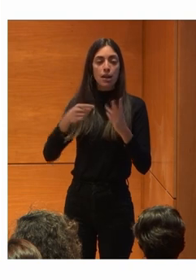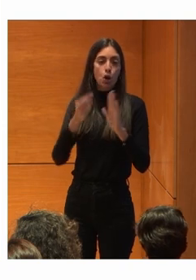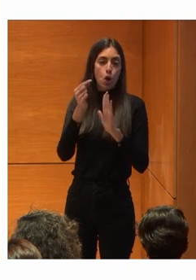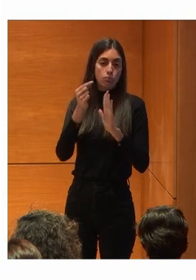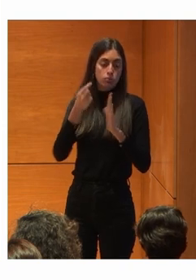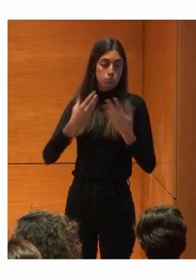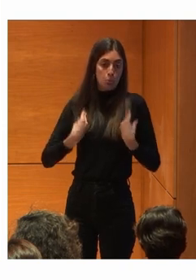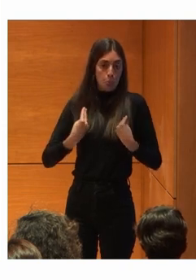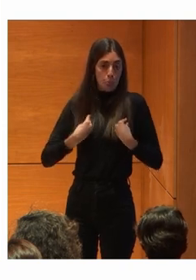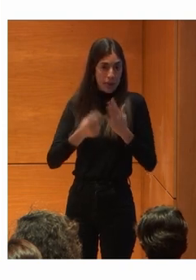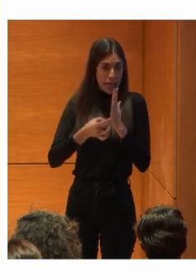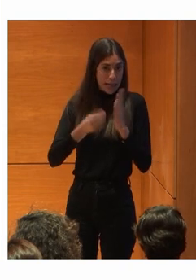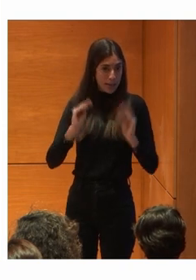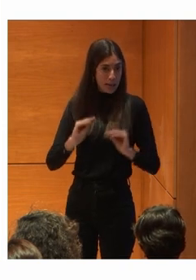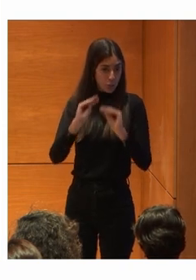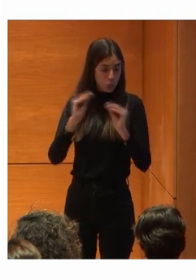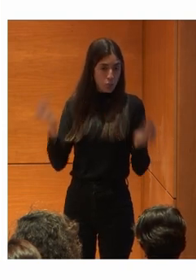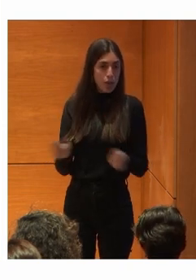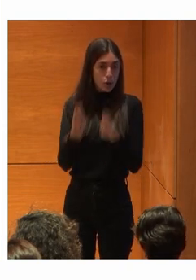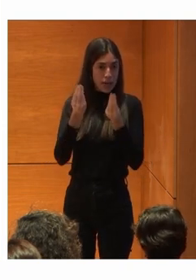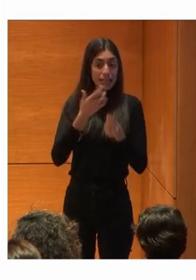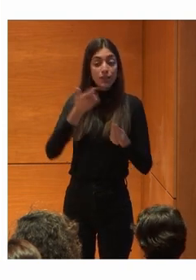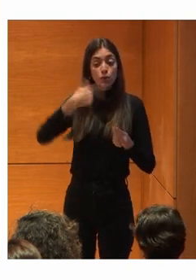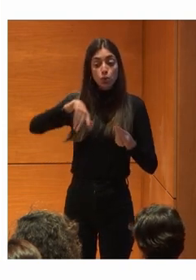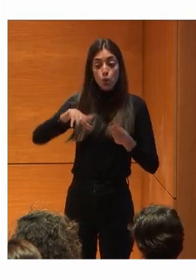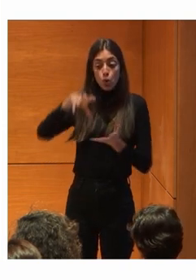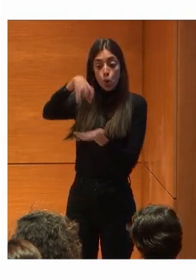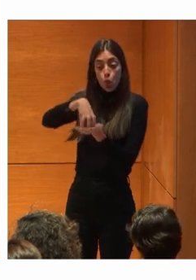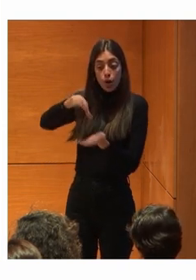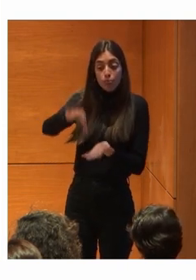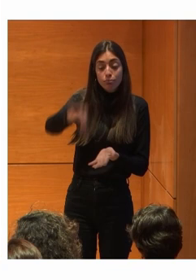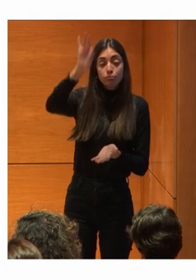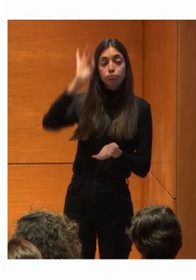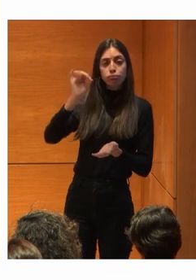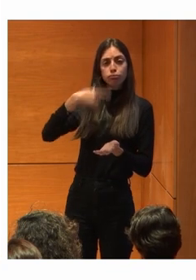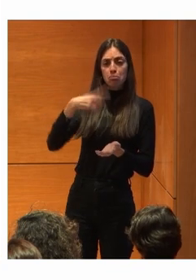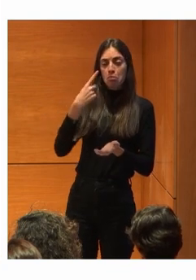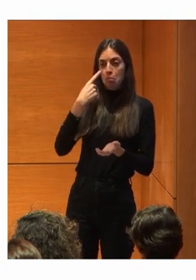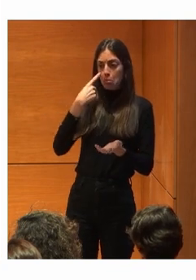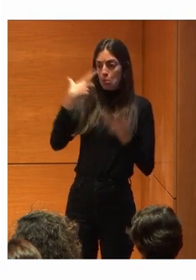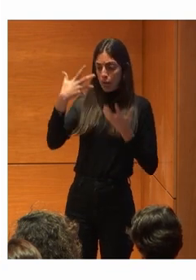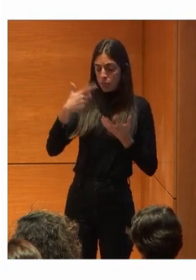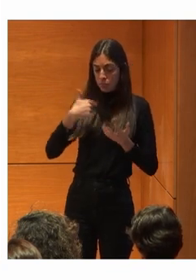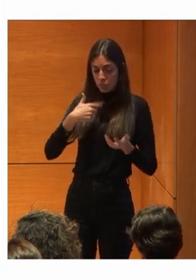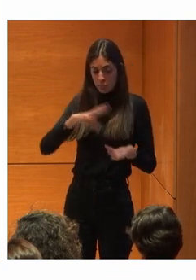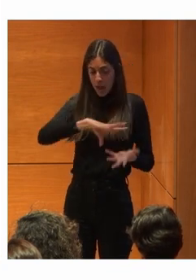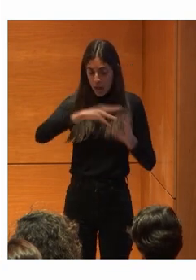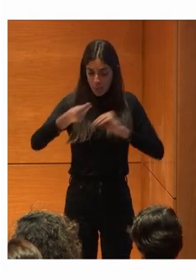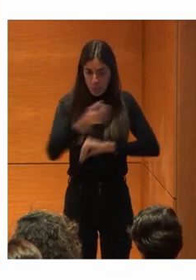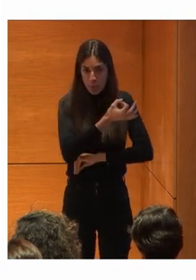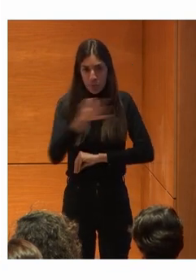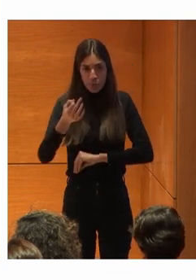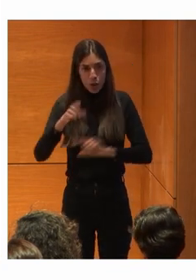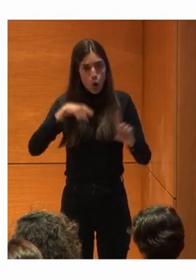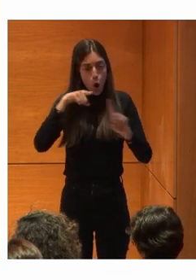Cuando Elegimos el lugar Vimos Que encajaba perfectamente En ese objetivo En